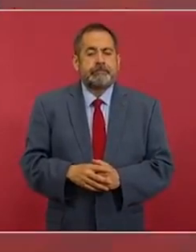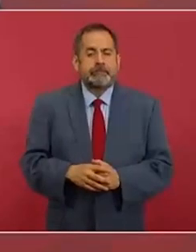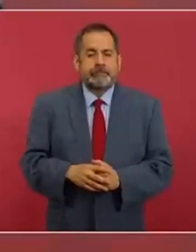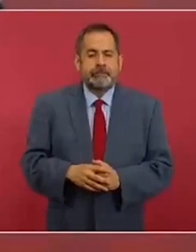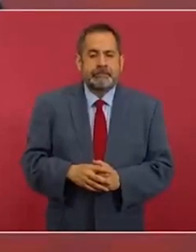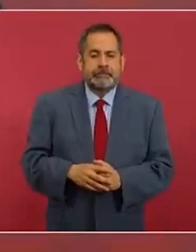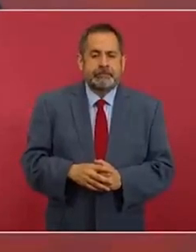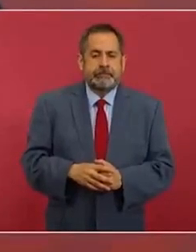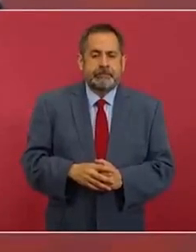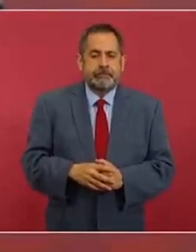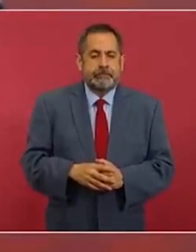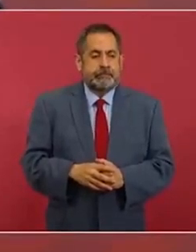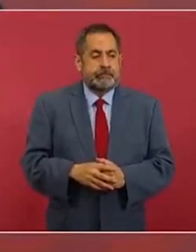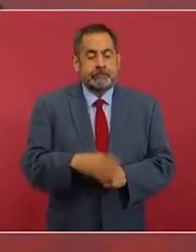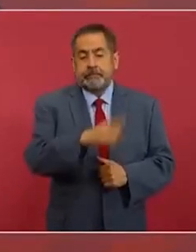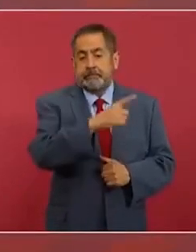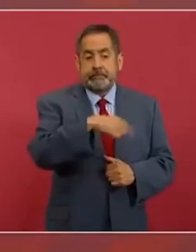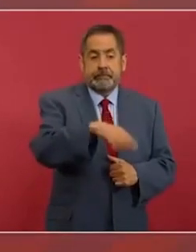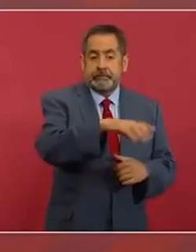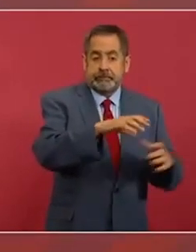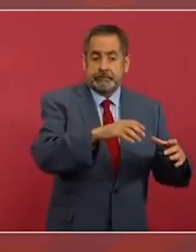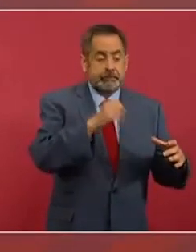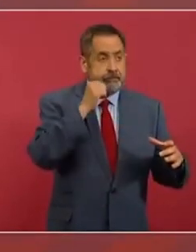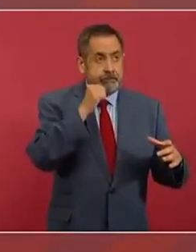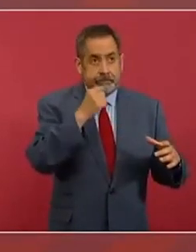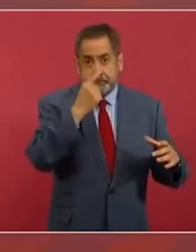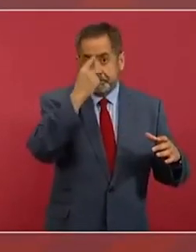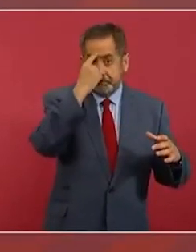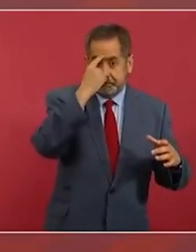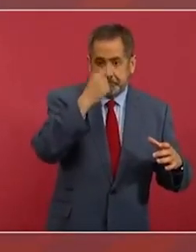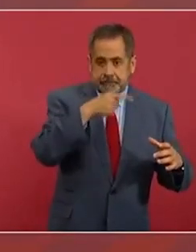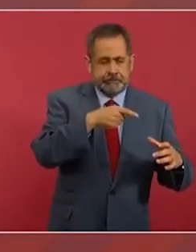como referentes para